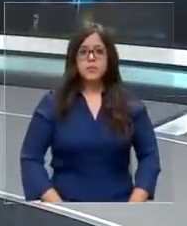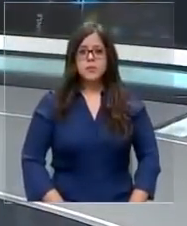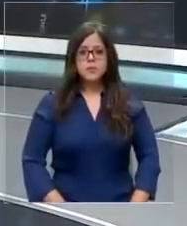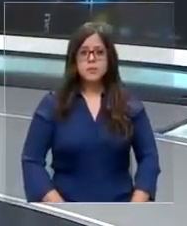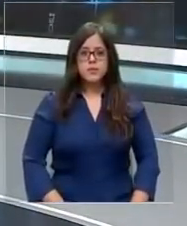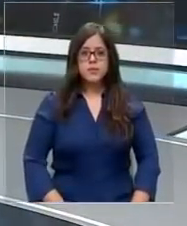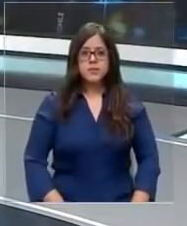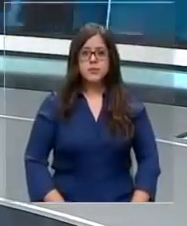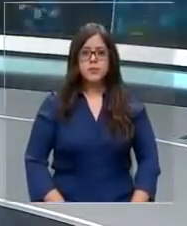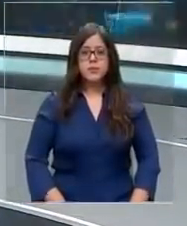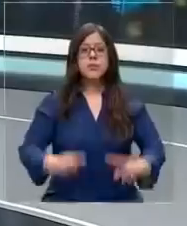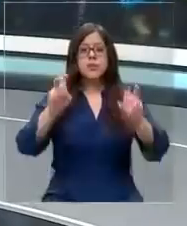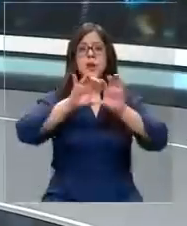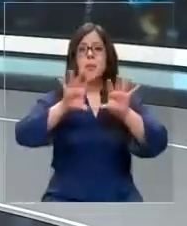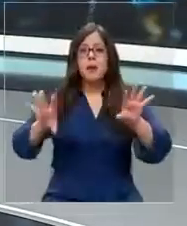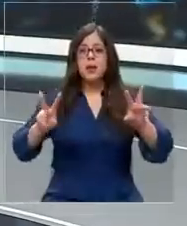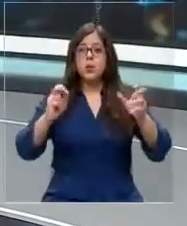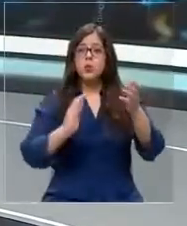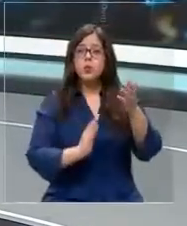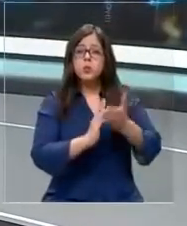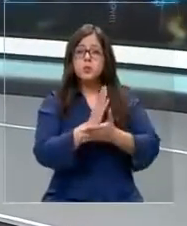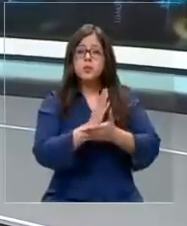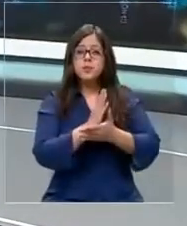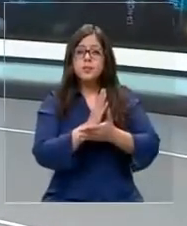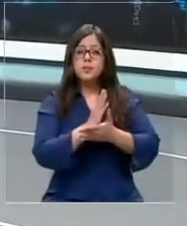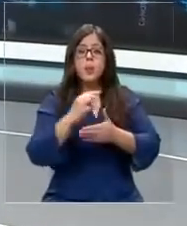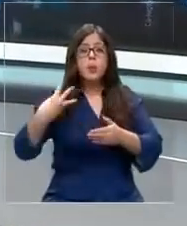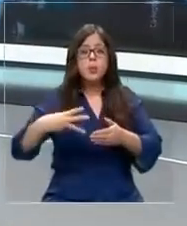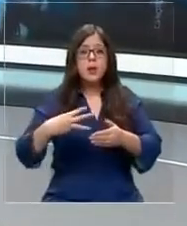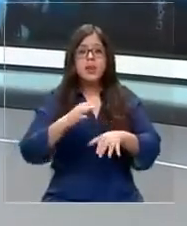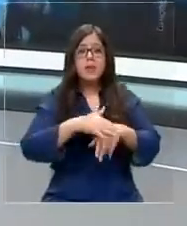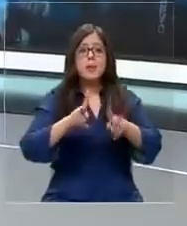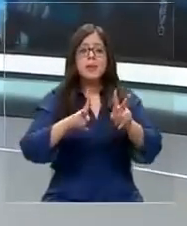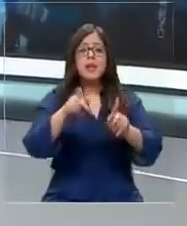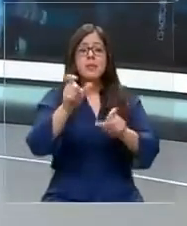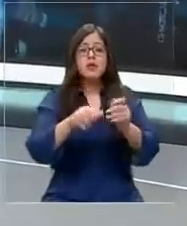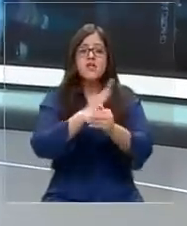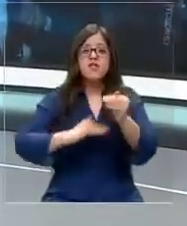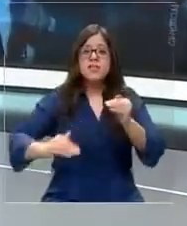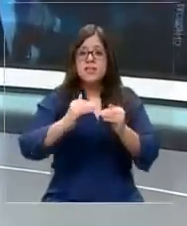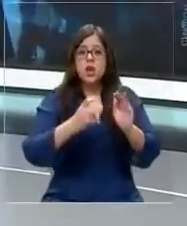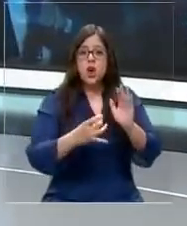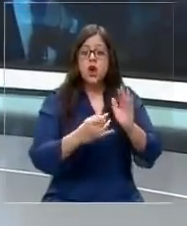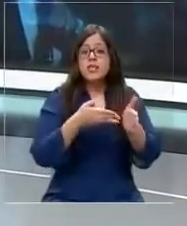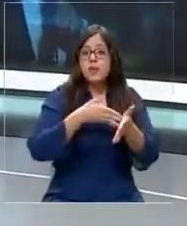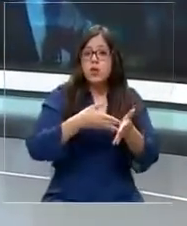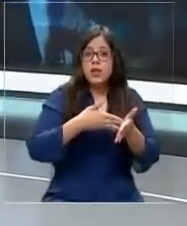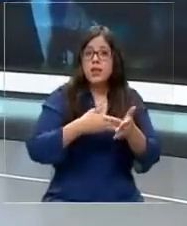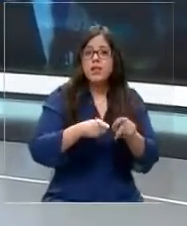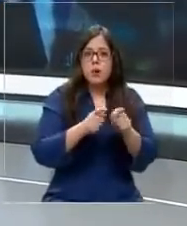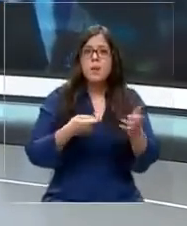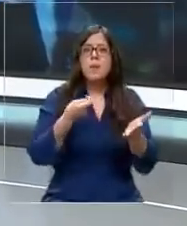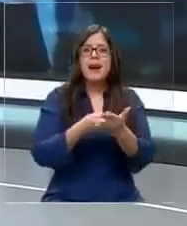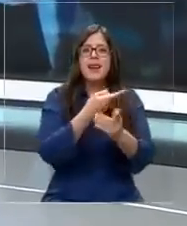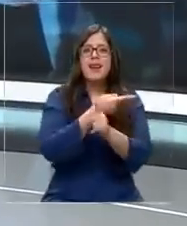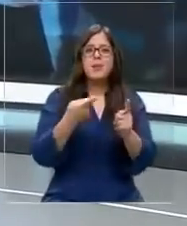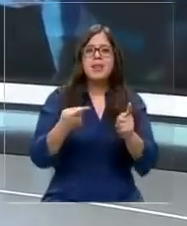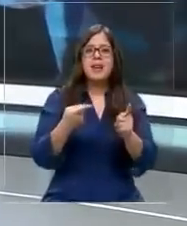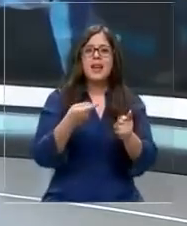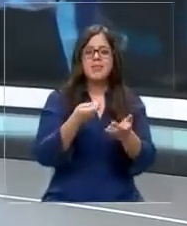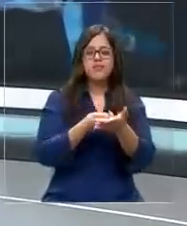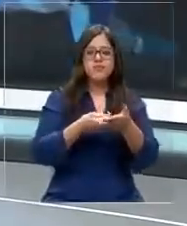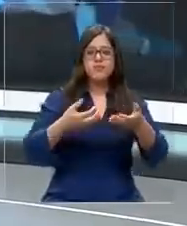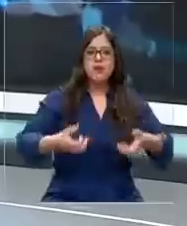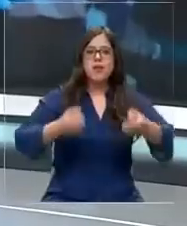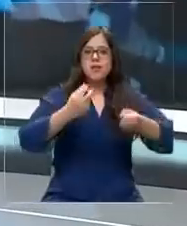Hay una iniciativa municipal que va a permitir a los vecinos más vulnerables pagar casi la mitad del precio de un cilindro de gas